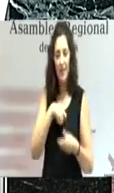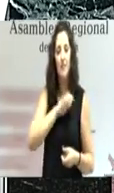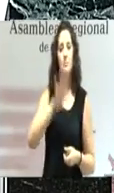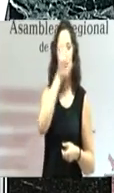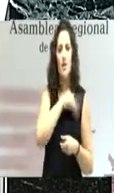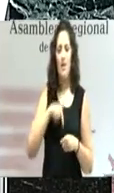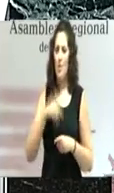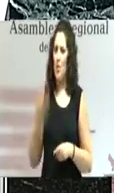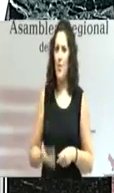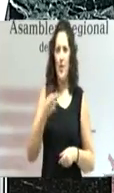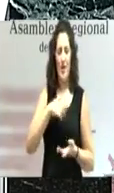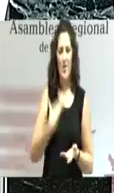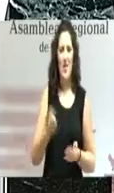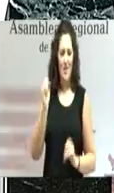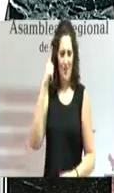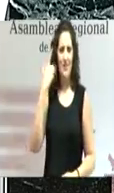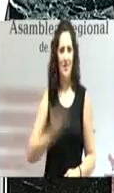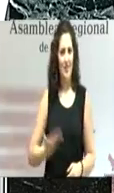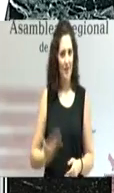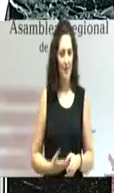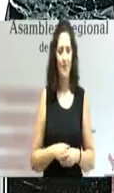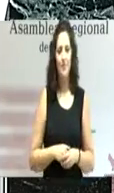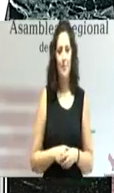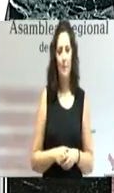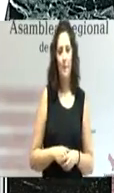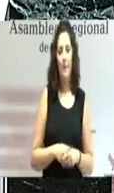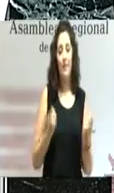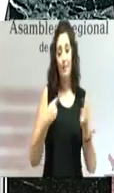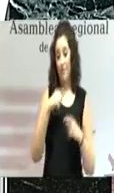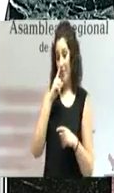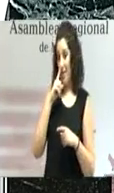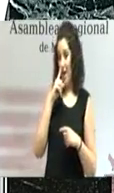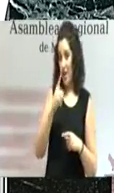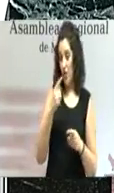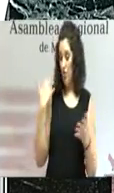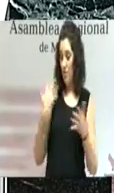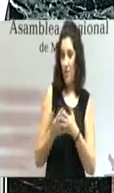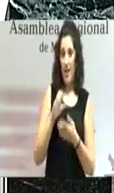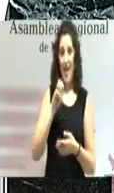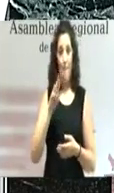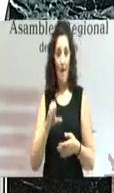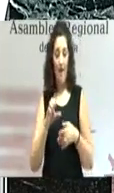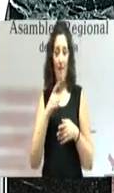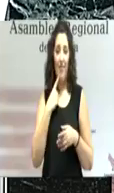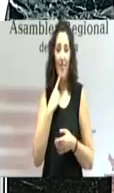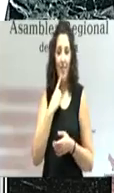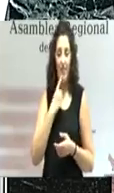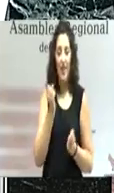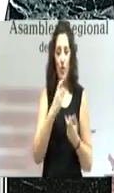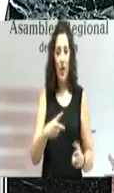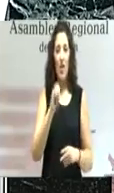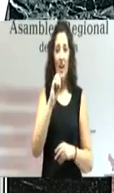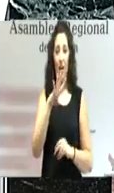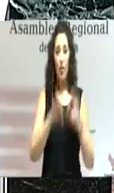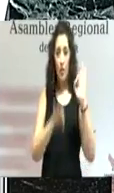Con una evolución positiva del empleo juvenil, que en el último año se ha reducido, según la EPA, en un 14% y en más de